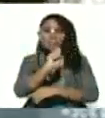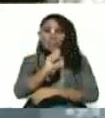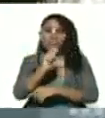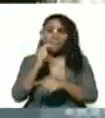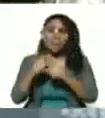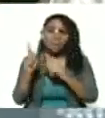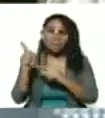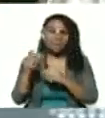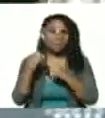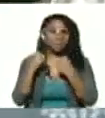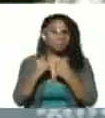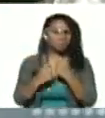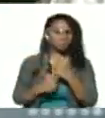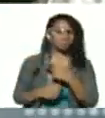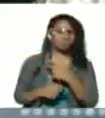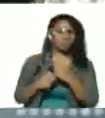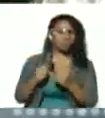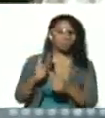poco extremista